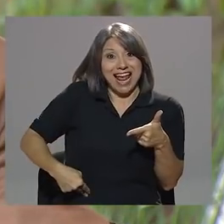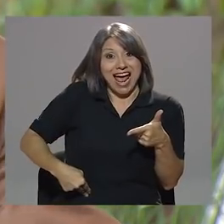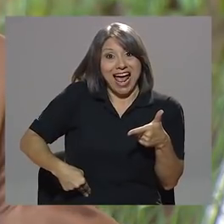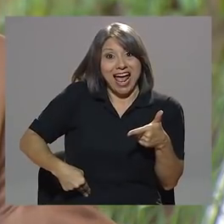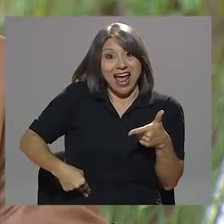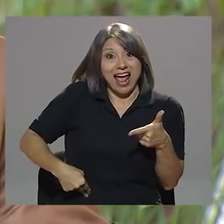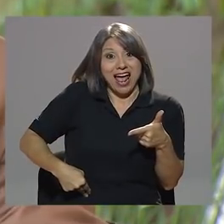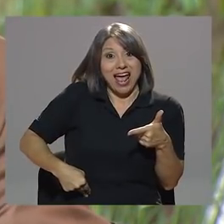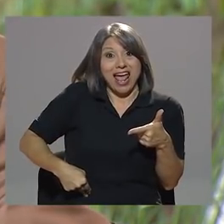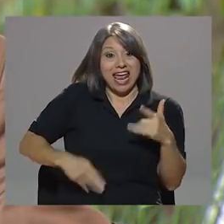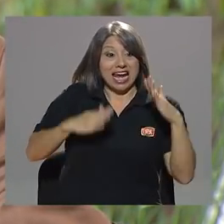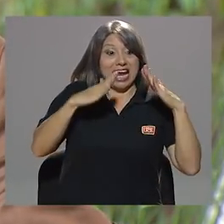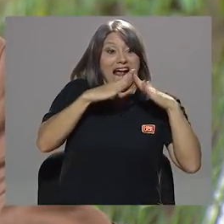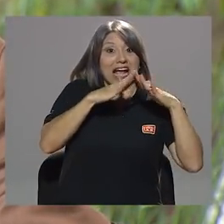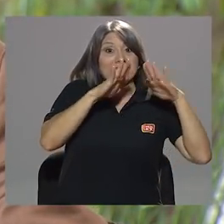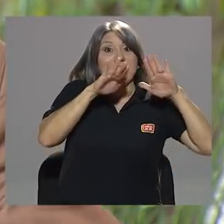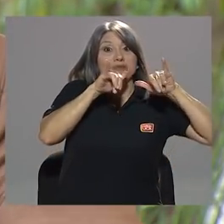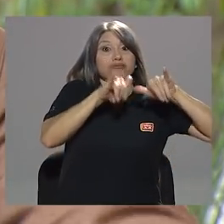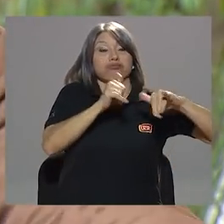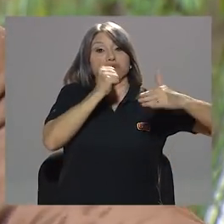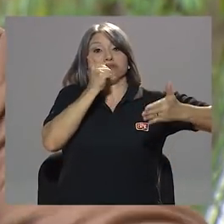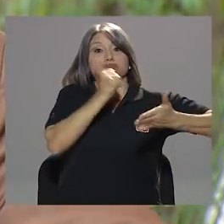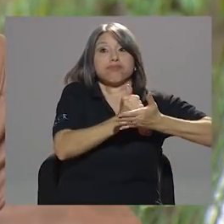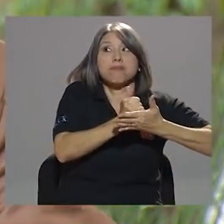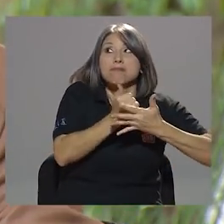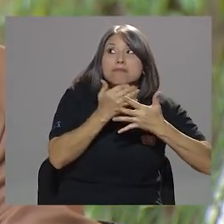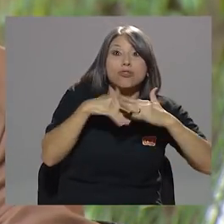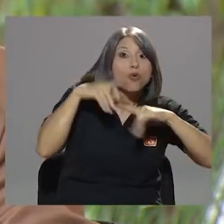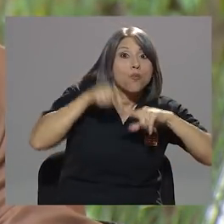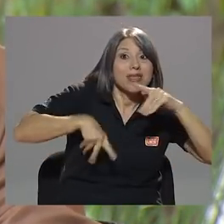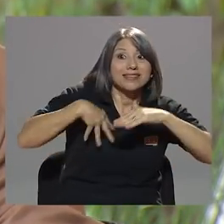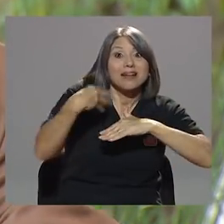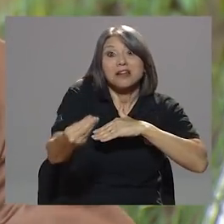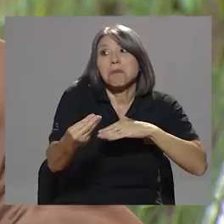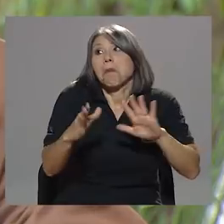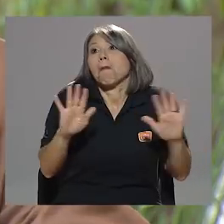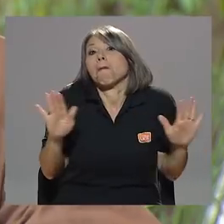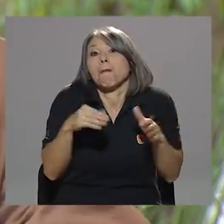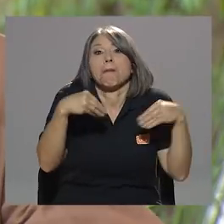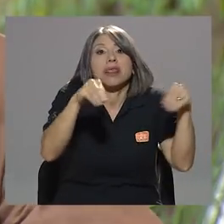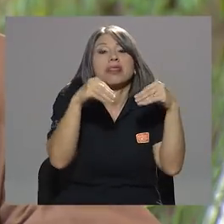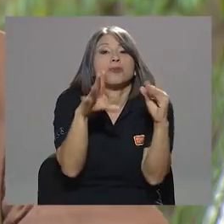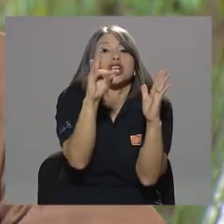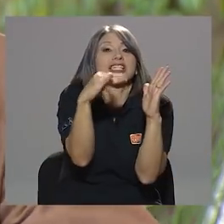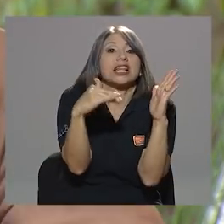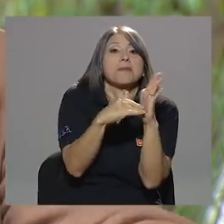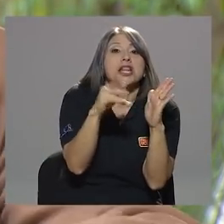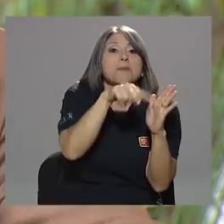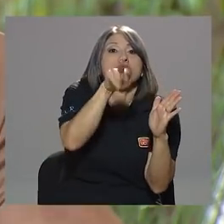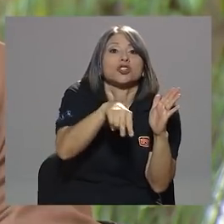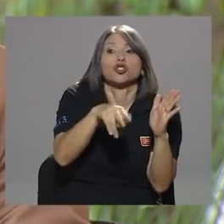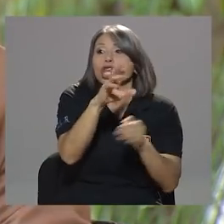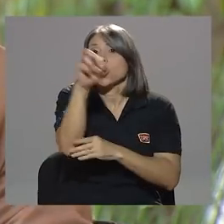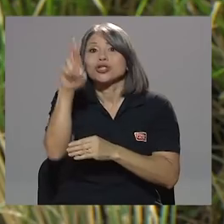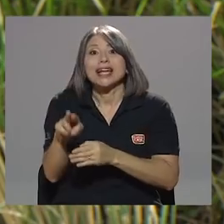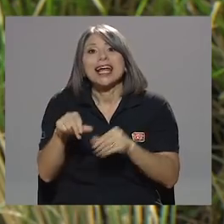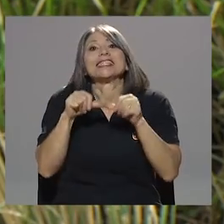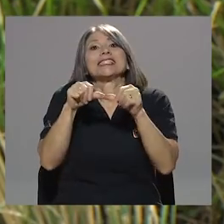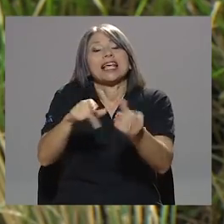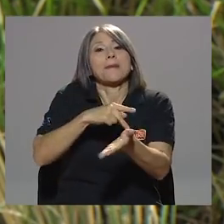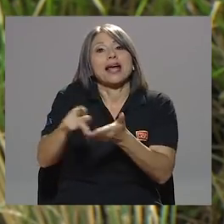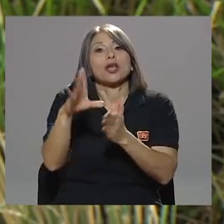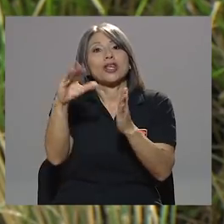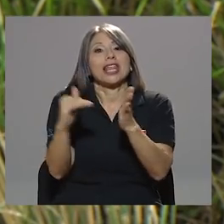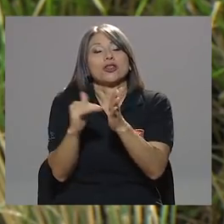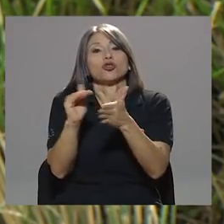privado de libertad, todos tranquilos. Seguimos vendiendo a 7 mil pesos y Costa Rica que siga pagando nuestros 500 millones de dólares por año. ¿Eso